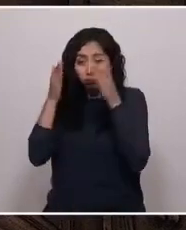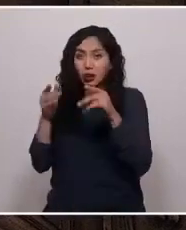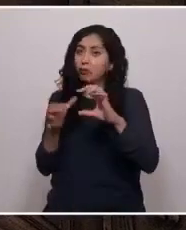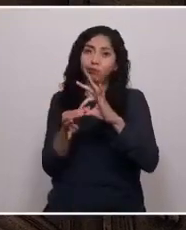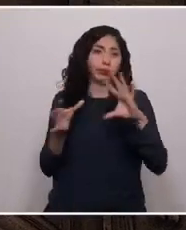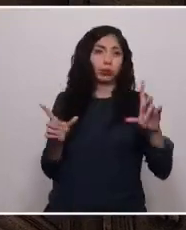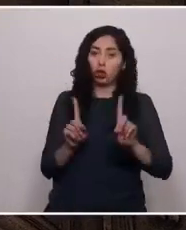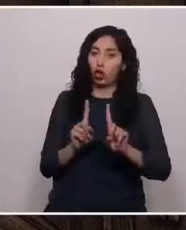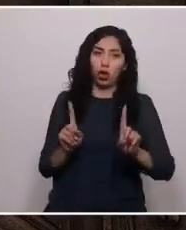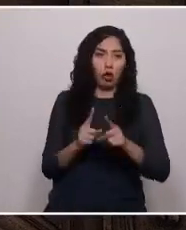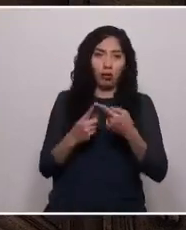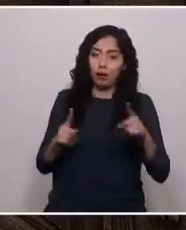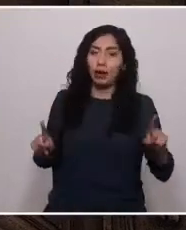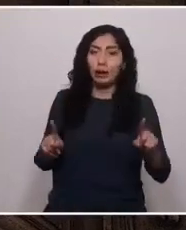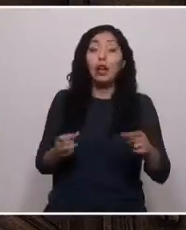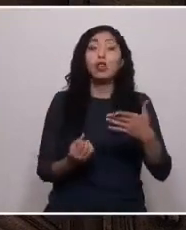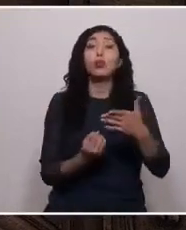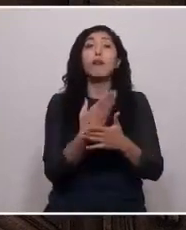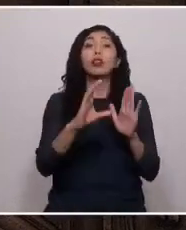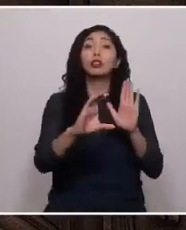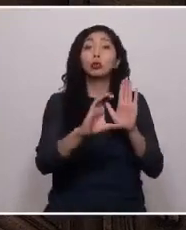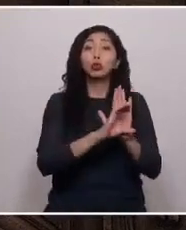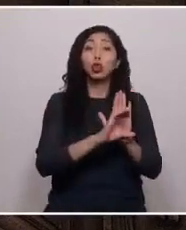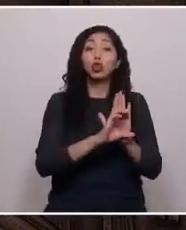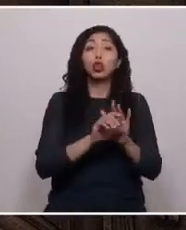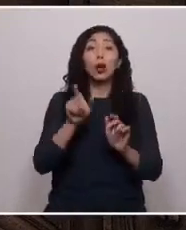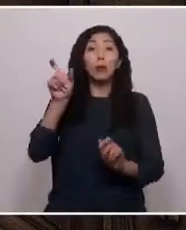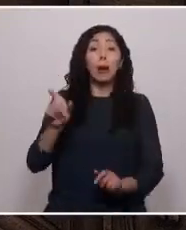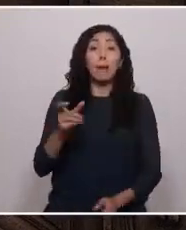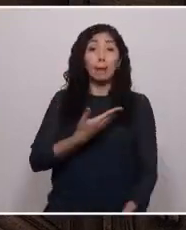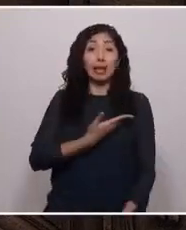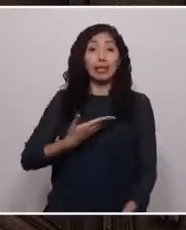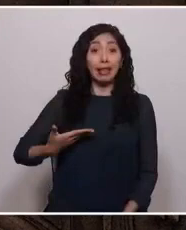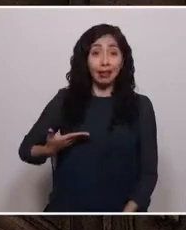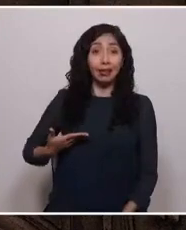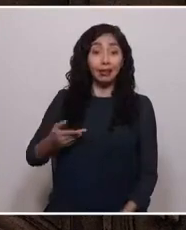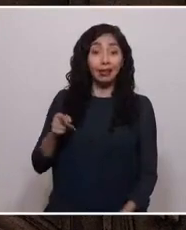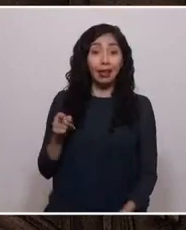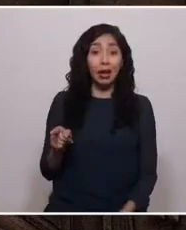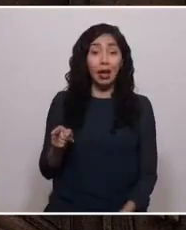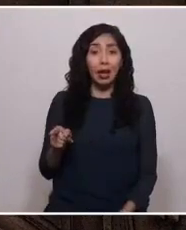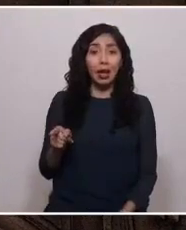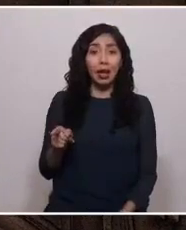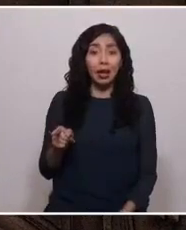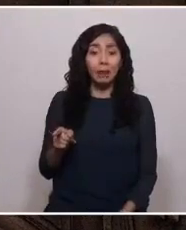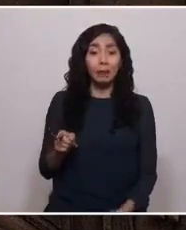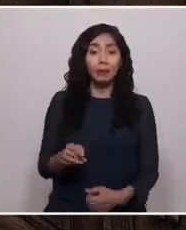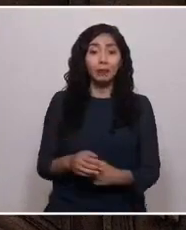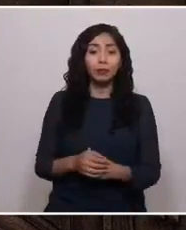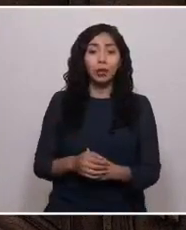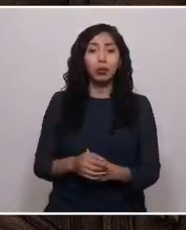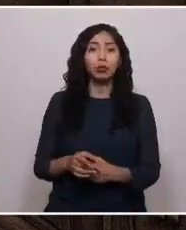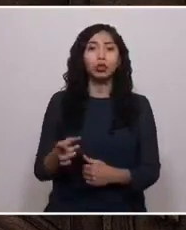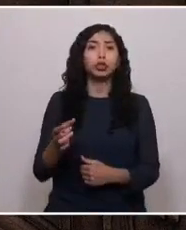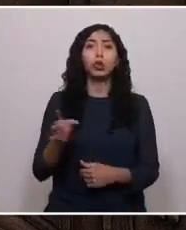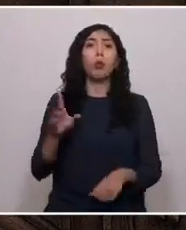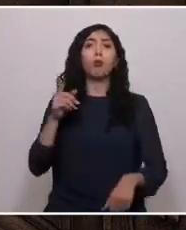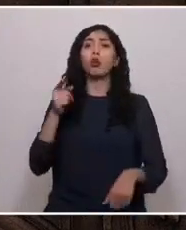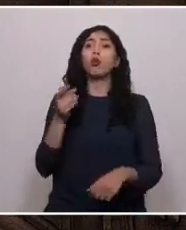En la nueva constitución, el presidente de la República dejará de ser monarca,